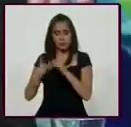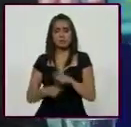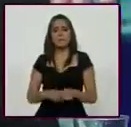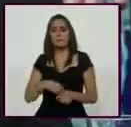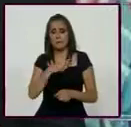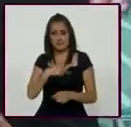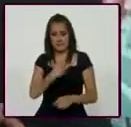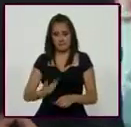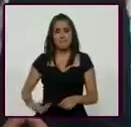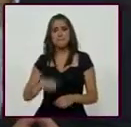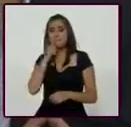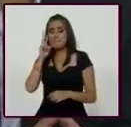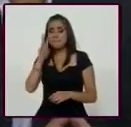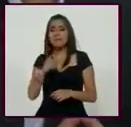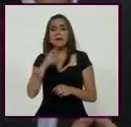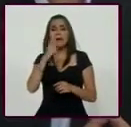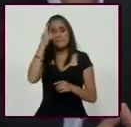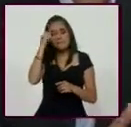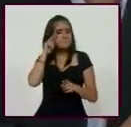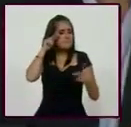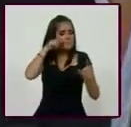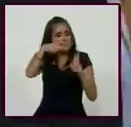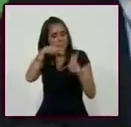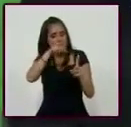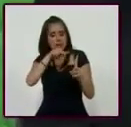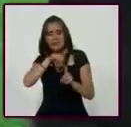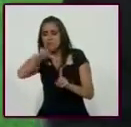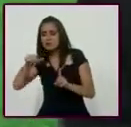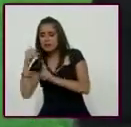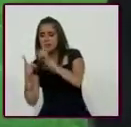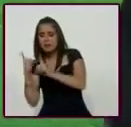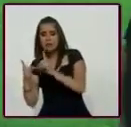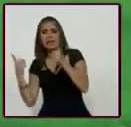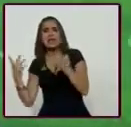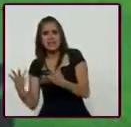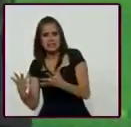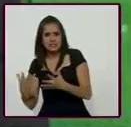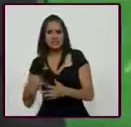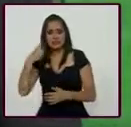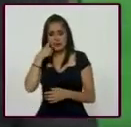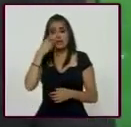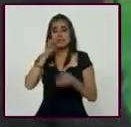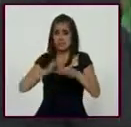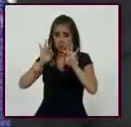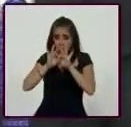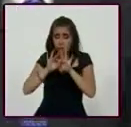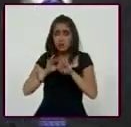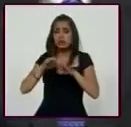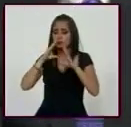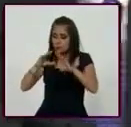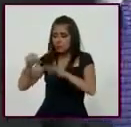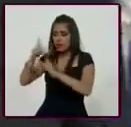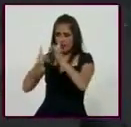se llama Prospectiva Después del Deporte. Es fundamental el poder ir acompañando académicamente a las y